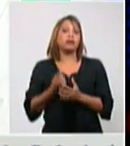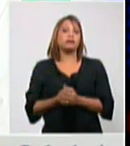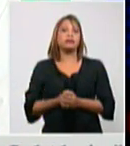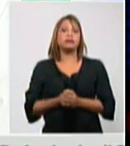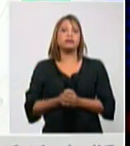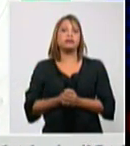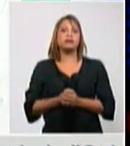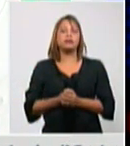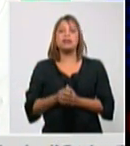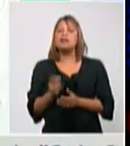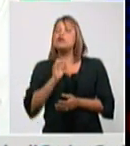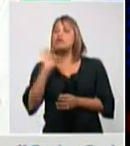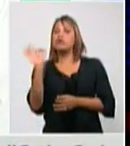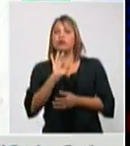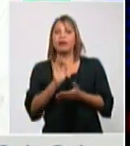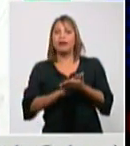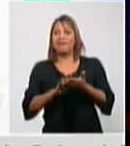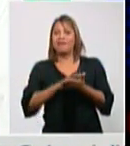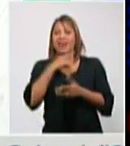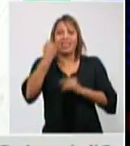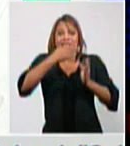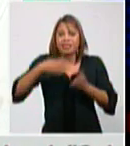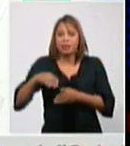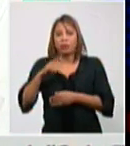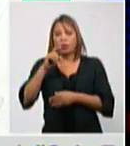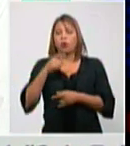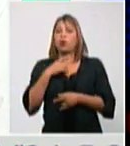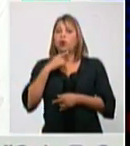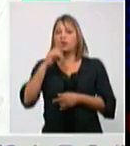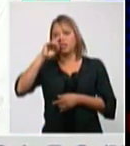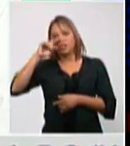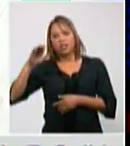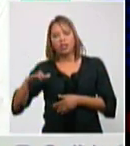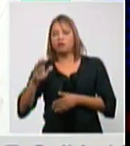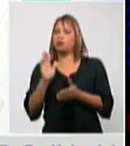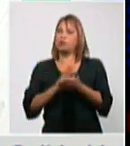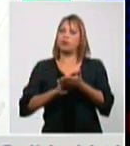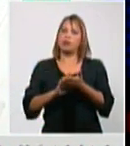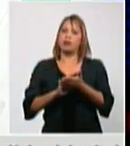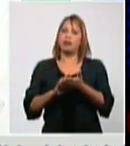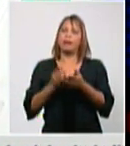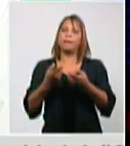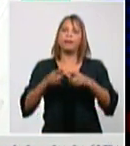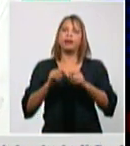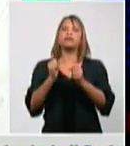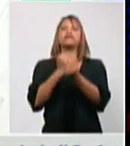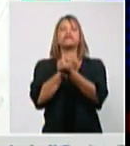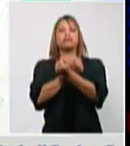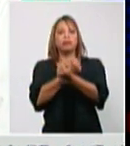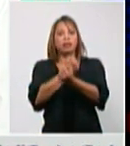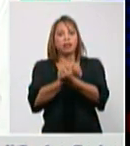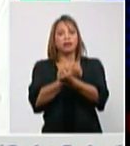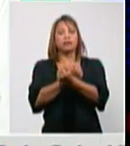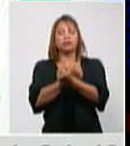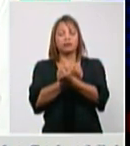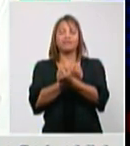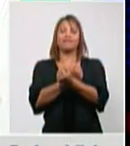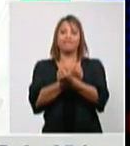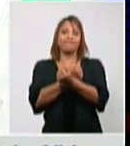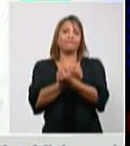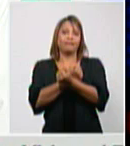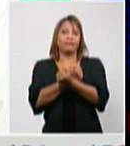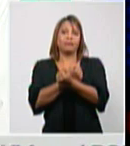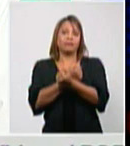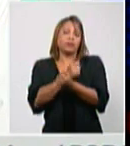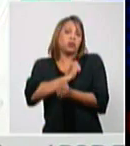en estos grupos de edades fallecidos pero reitero es un riesgo muy grande que se corre que no quisiéramos tener